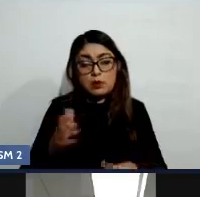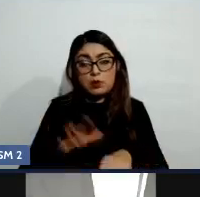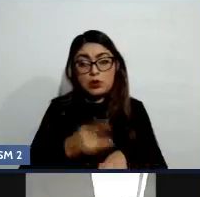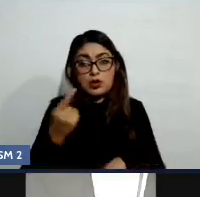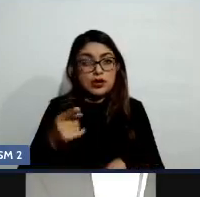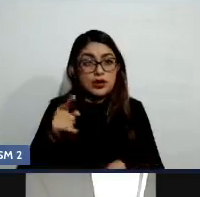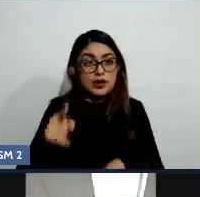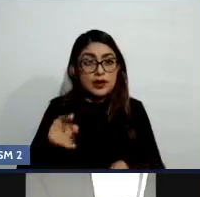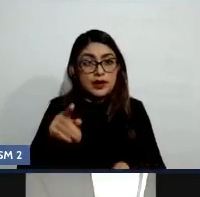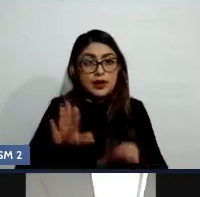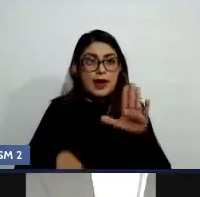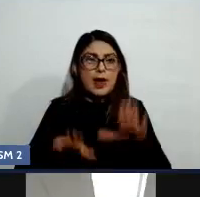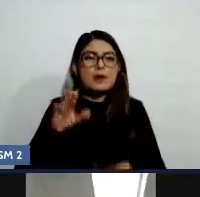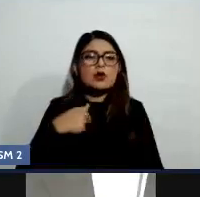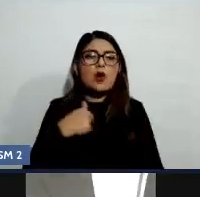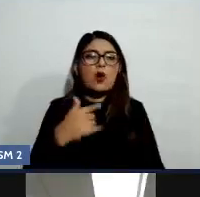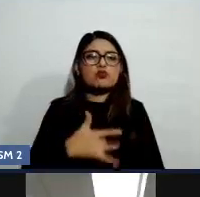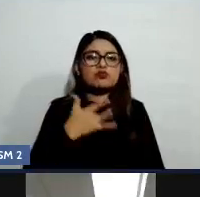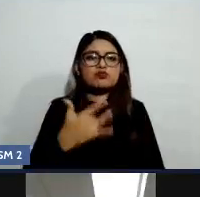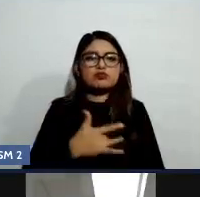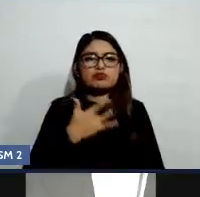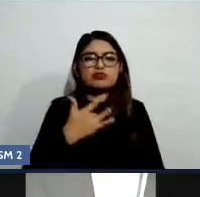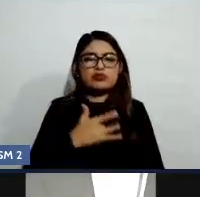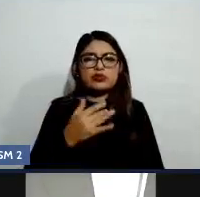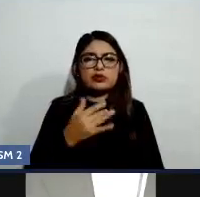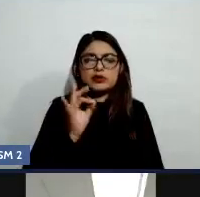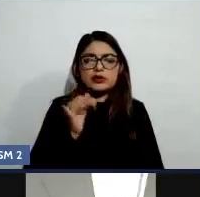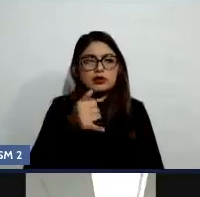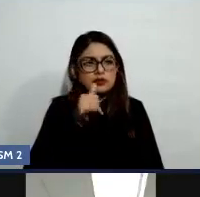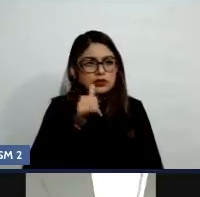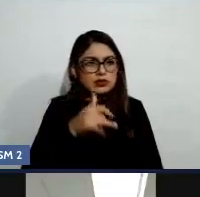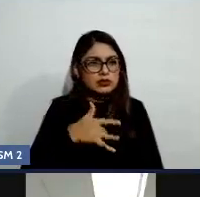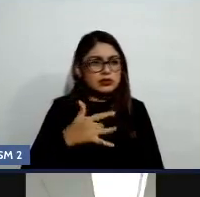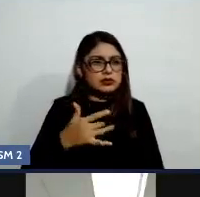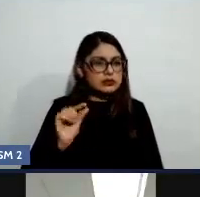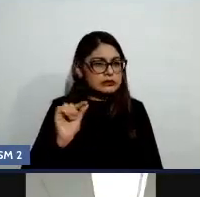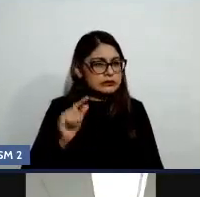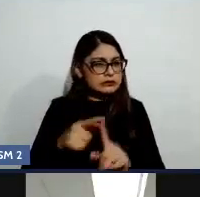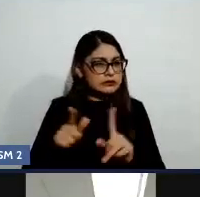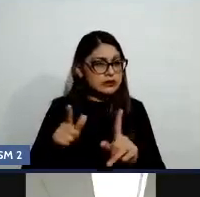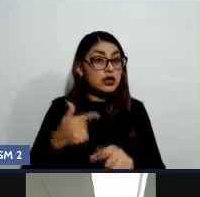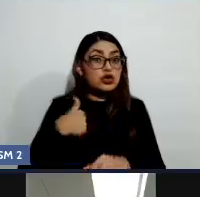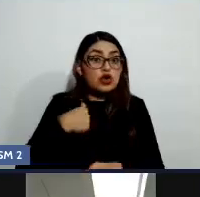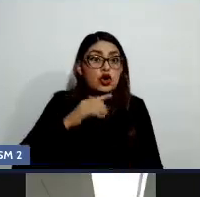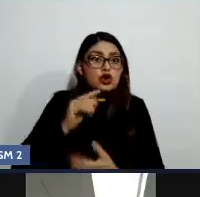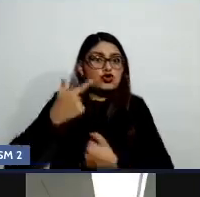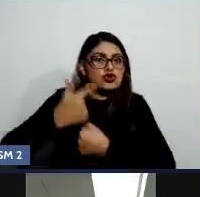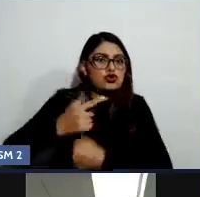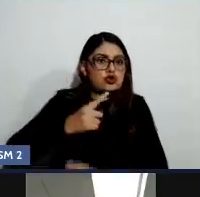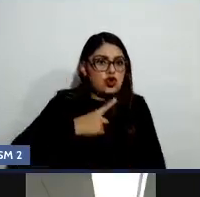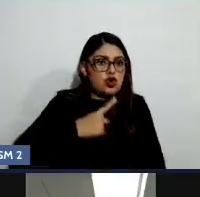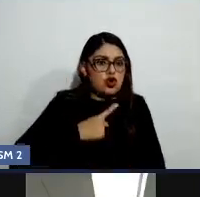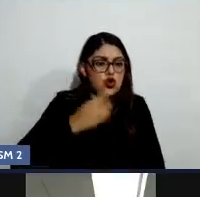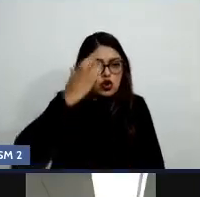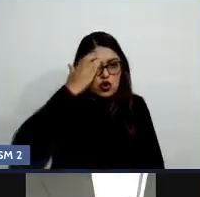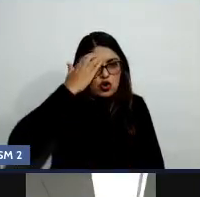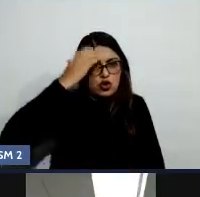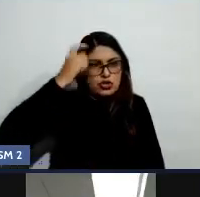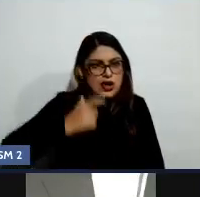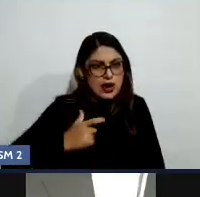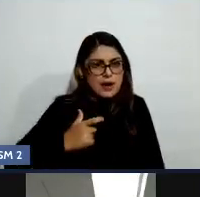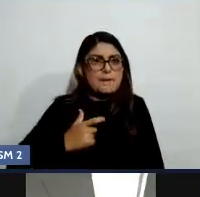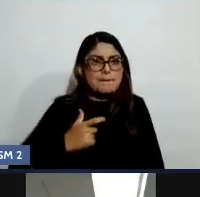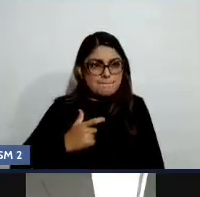siento diferente. Entonces, necesito conocer mi límite. Entonces, también el aprender